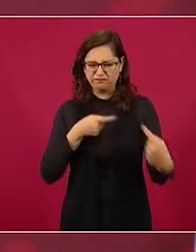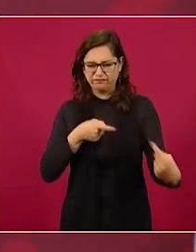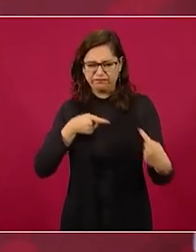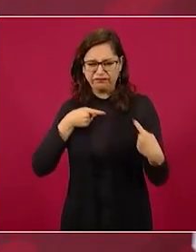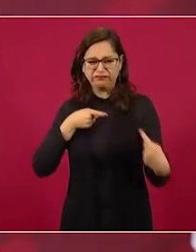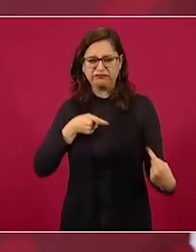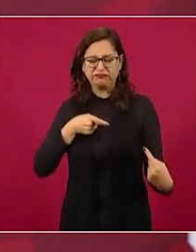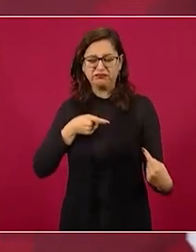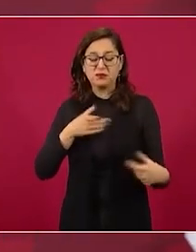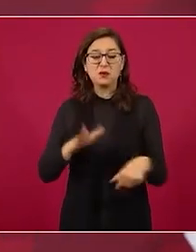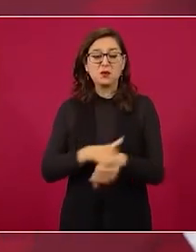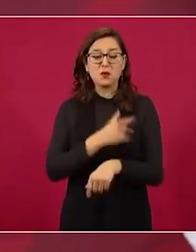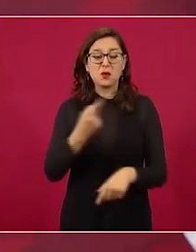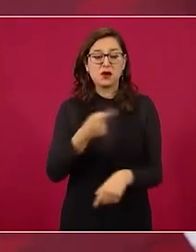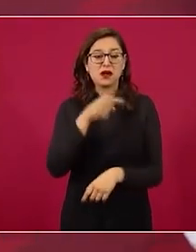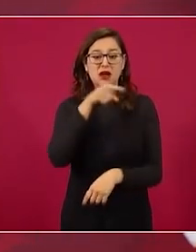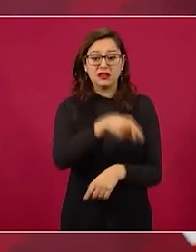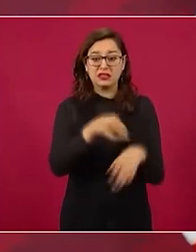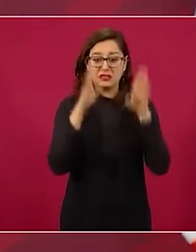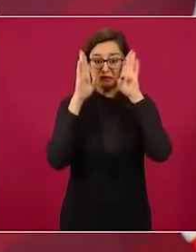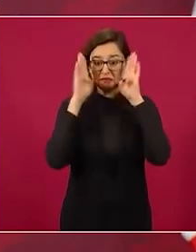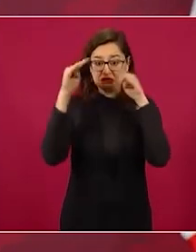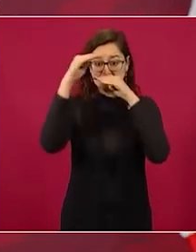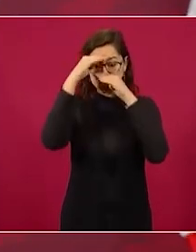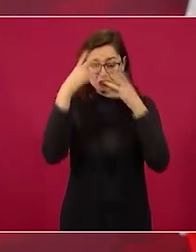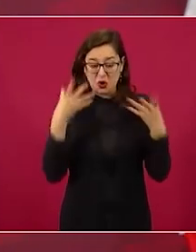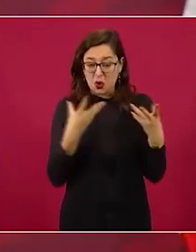Aguilar Camín